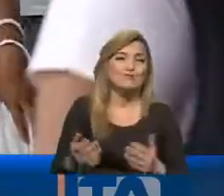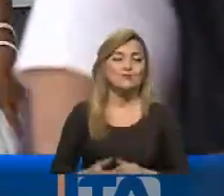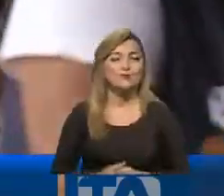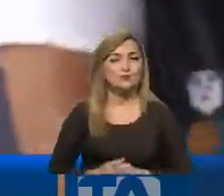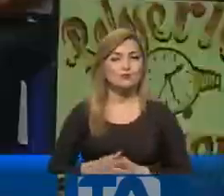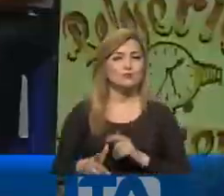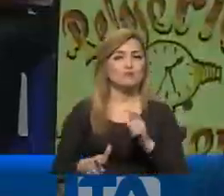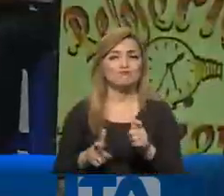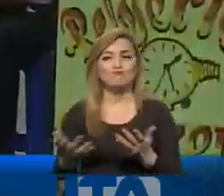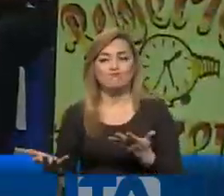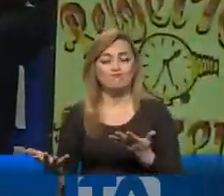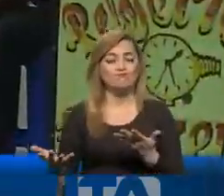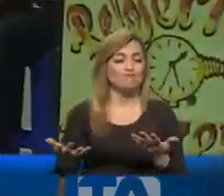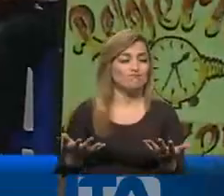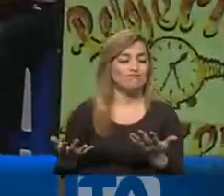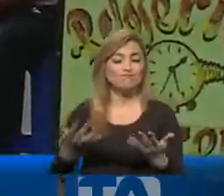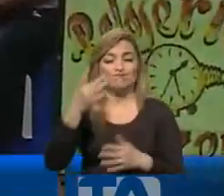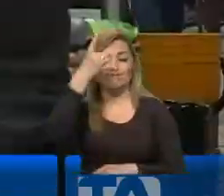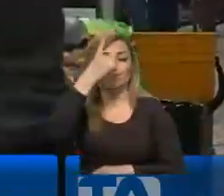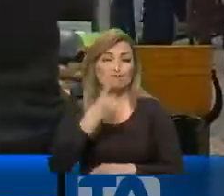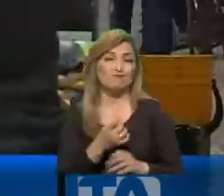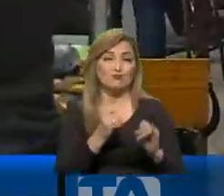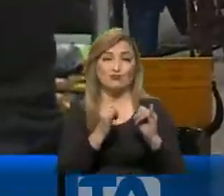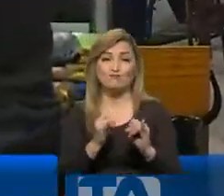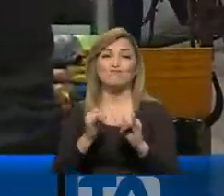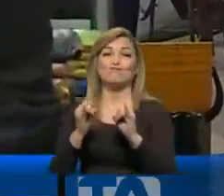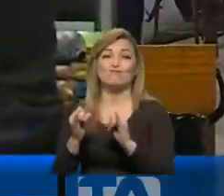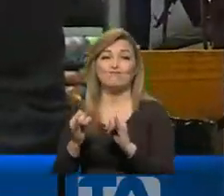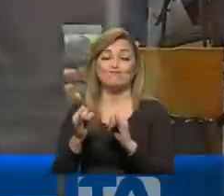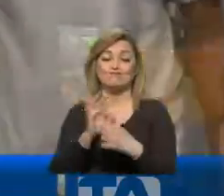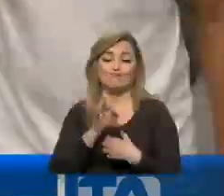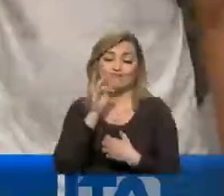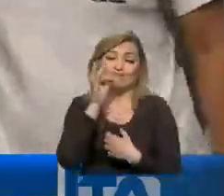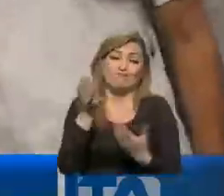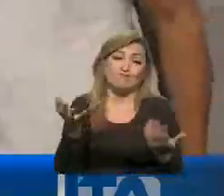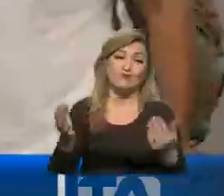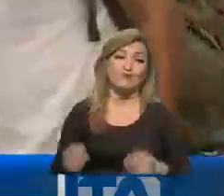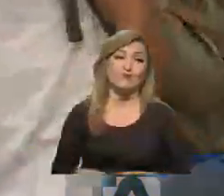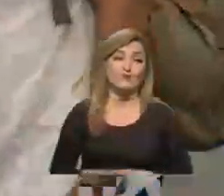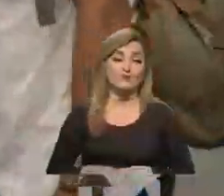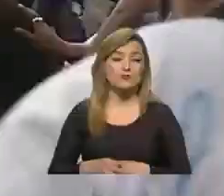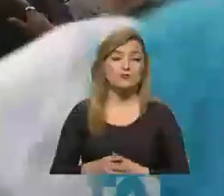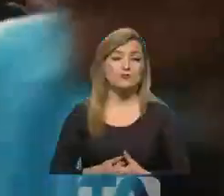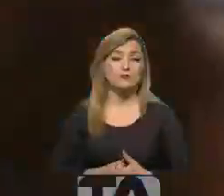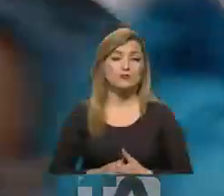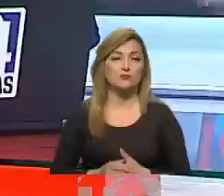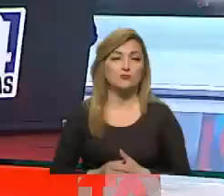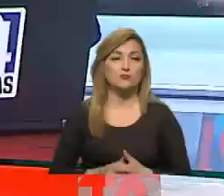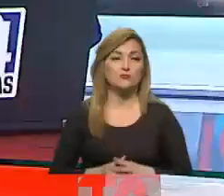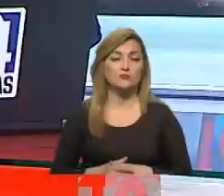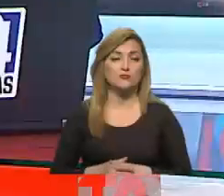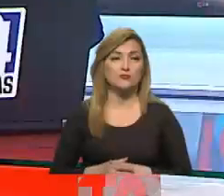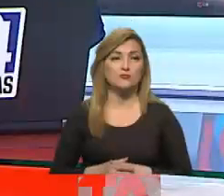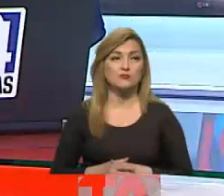medio los ciudadanos y las decisiones individuales que tomen en una pandemia. Dayana Monroy, 24 horas.